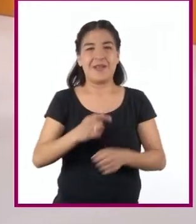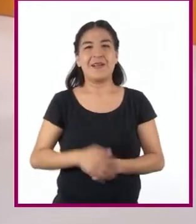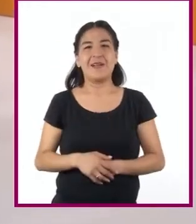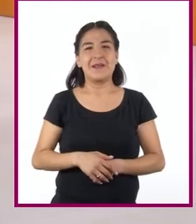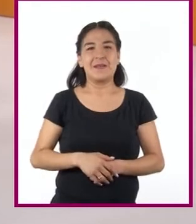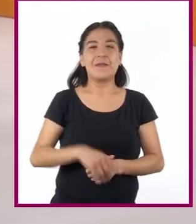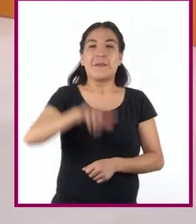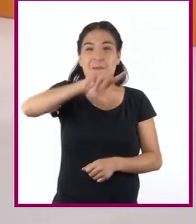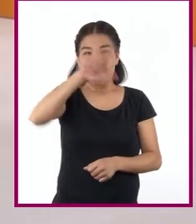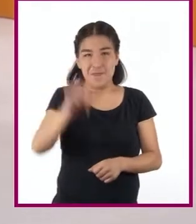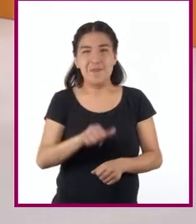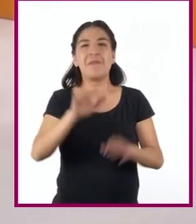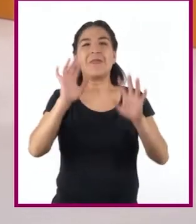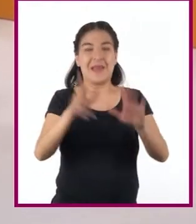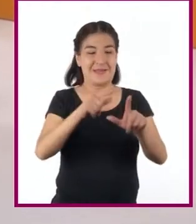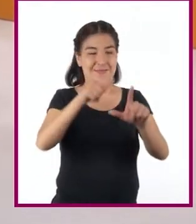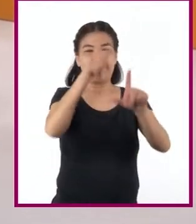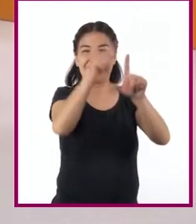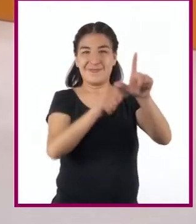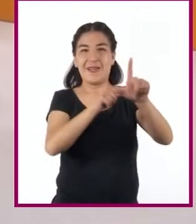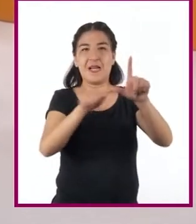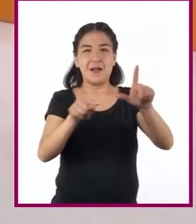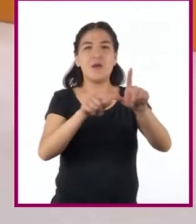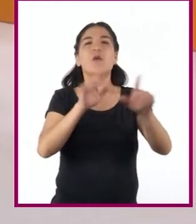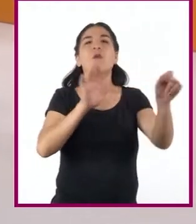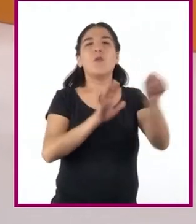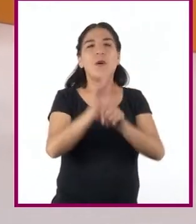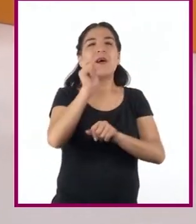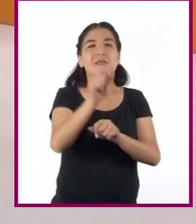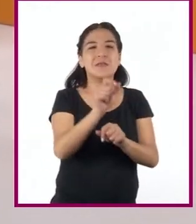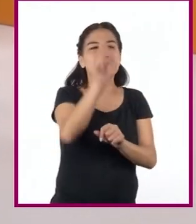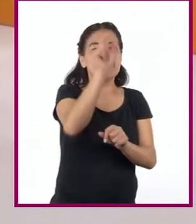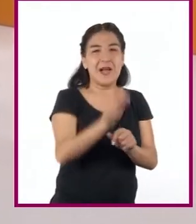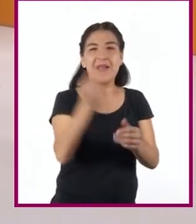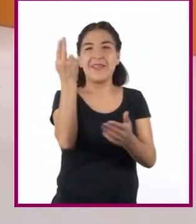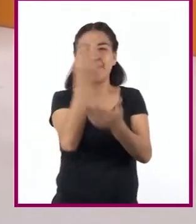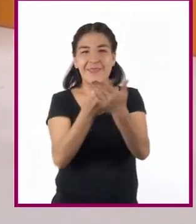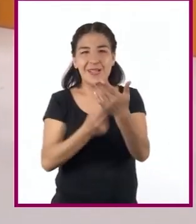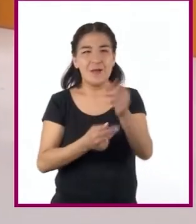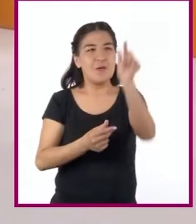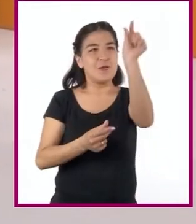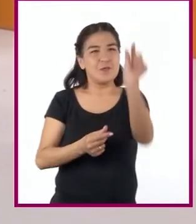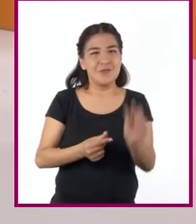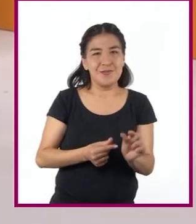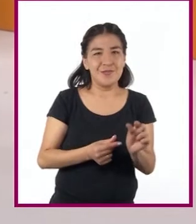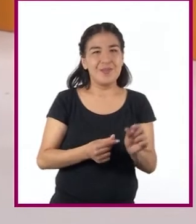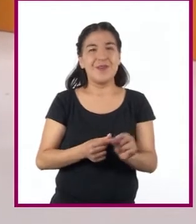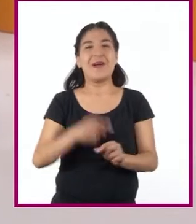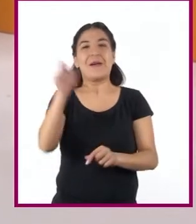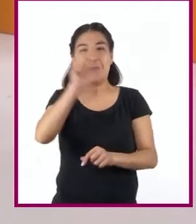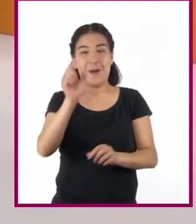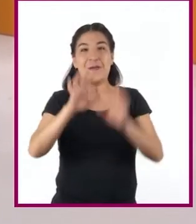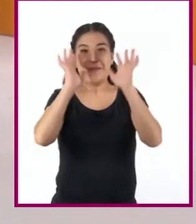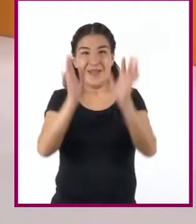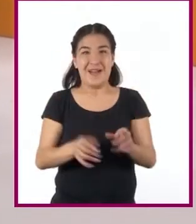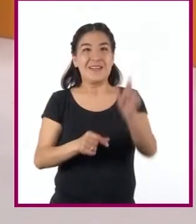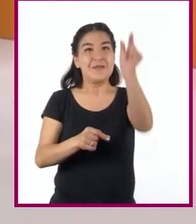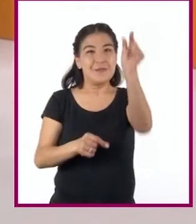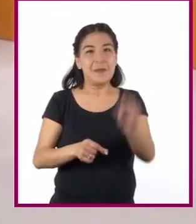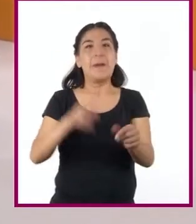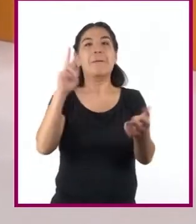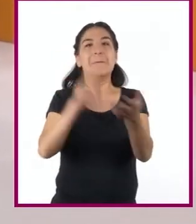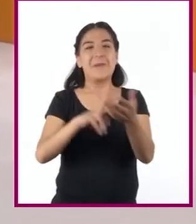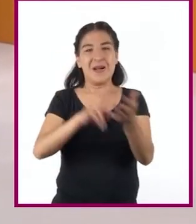Posteriormente, se marca la frecuencia a cada dato y se dibuja la barra. En caso de que existieran valores